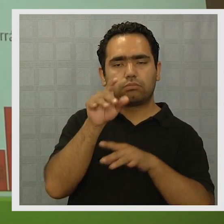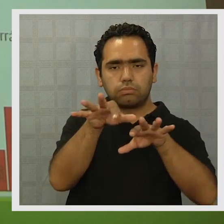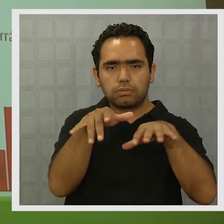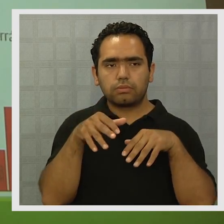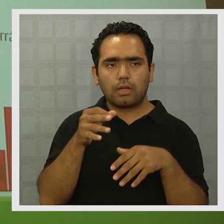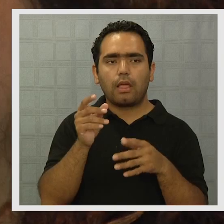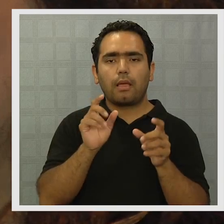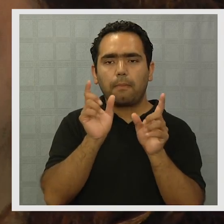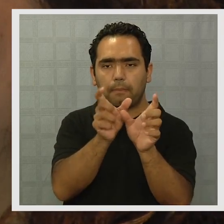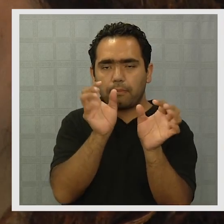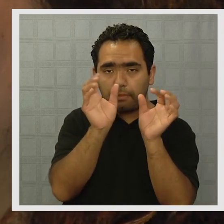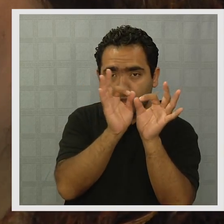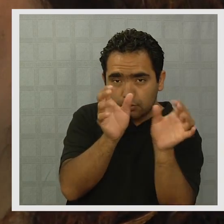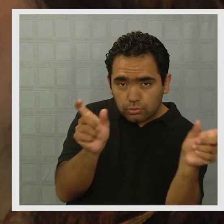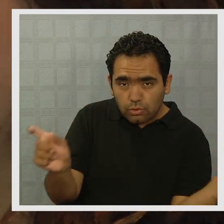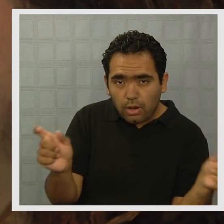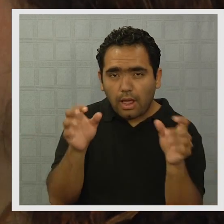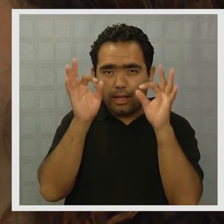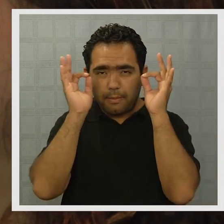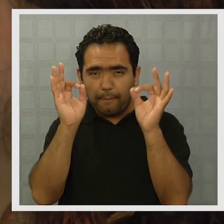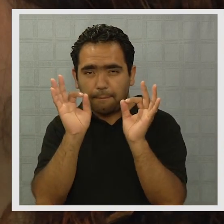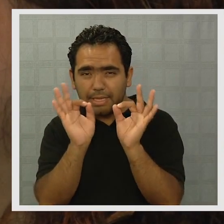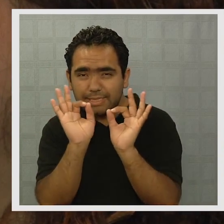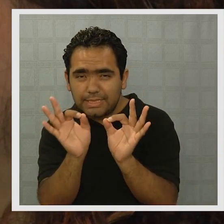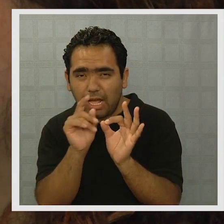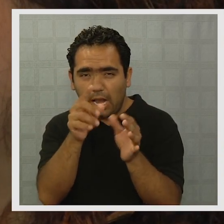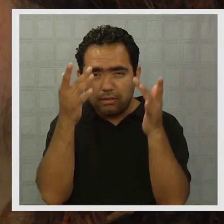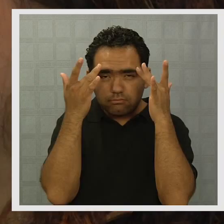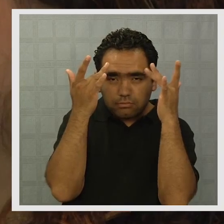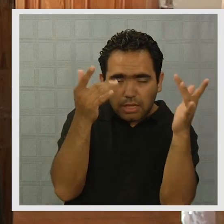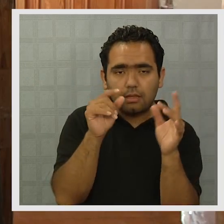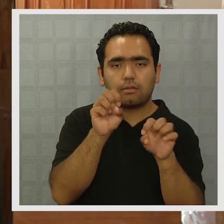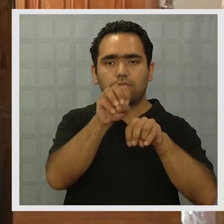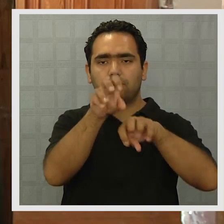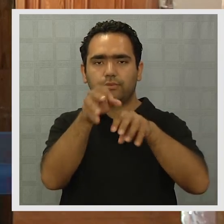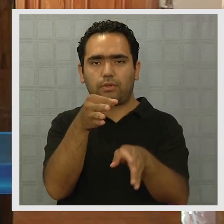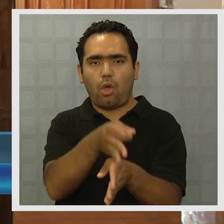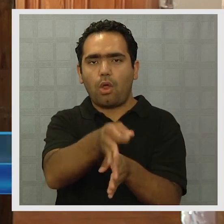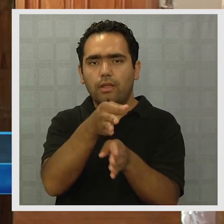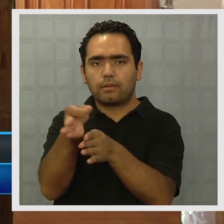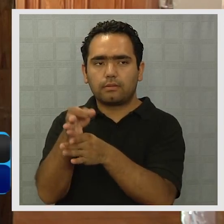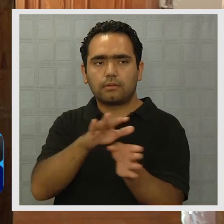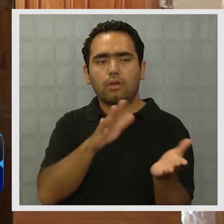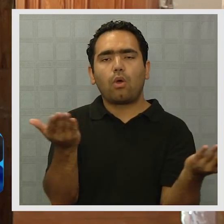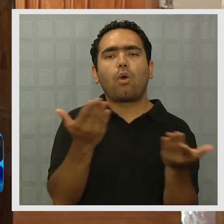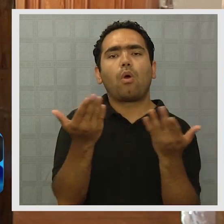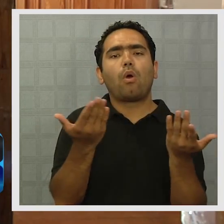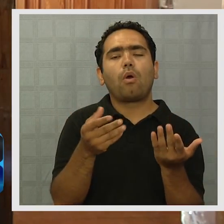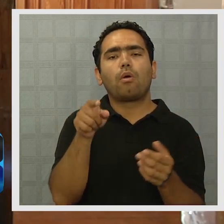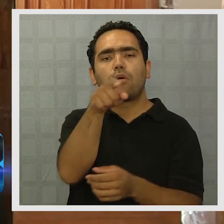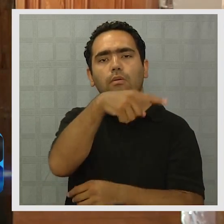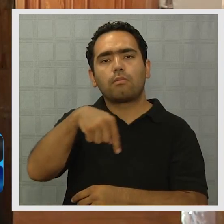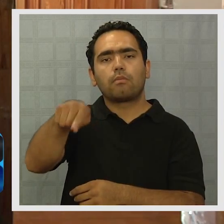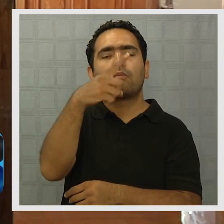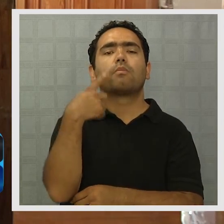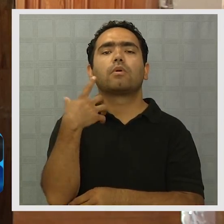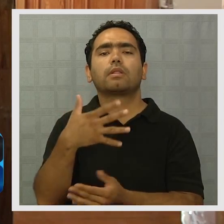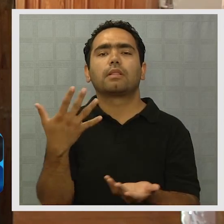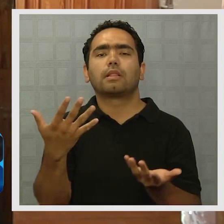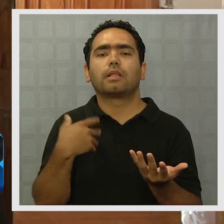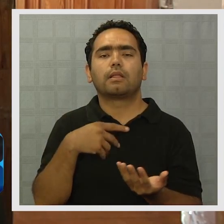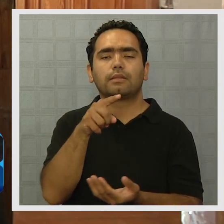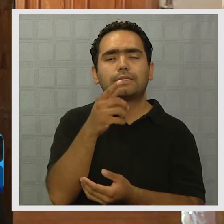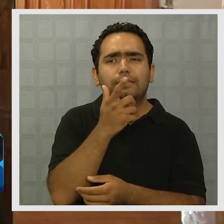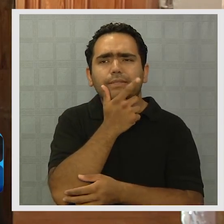seminario y que sirvió para orientar a los especialistas. Pero sin duda lo más importante de todo para nosotros es cómo relacionar toda